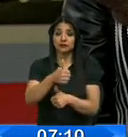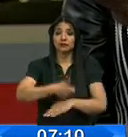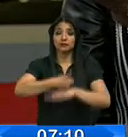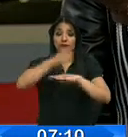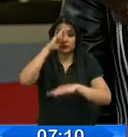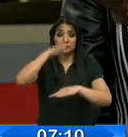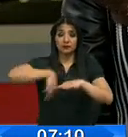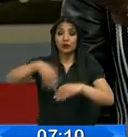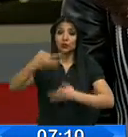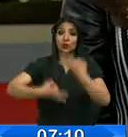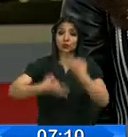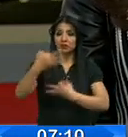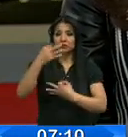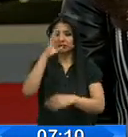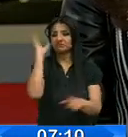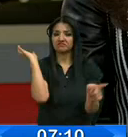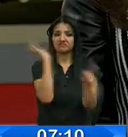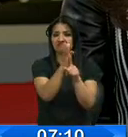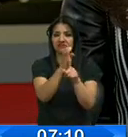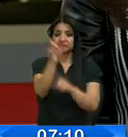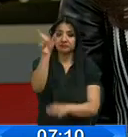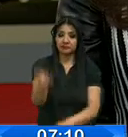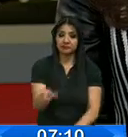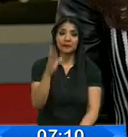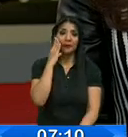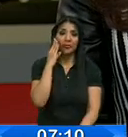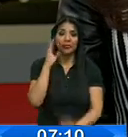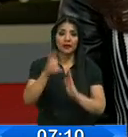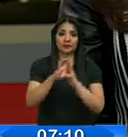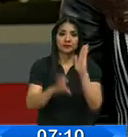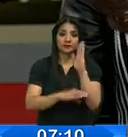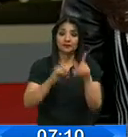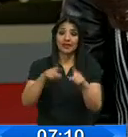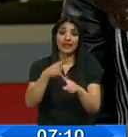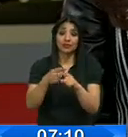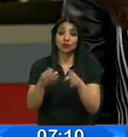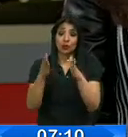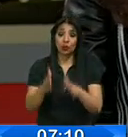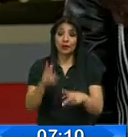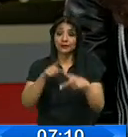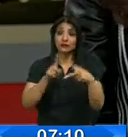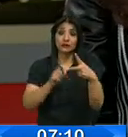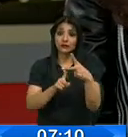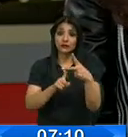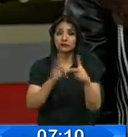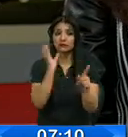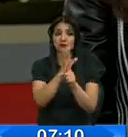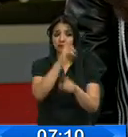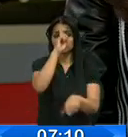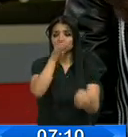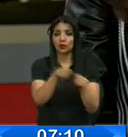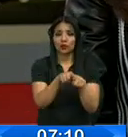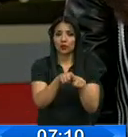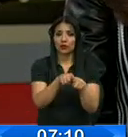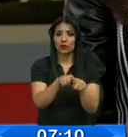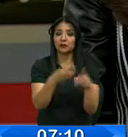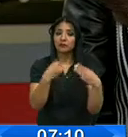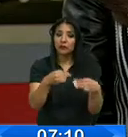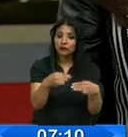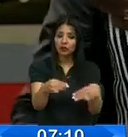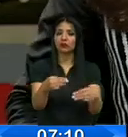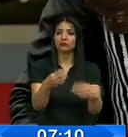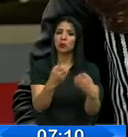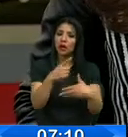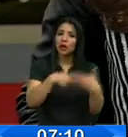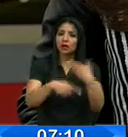Justicia. El constitucionalista Rafael Ollarte y el ex juez Germán Icomaya cuestionan el criterio cualitativo que se aplicará en la evaluación.